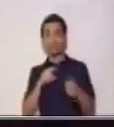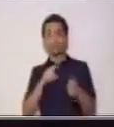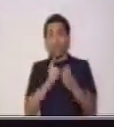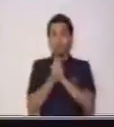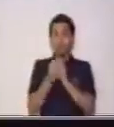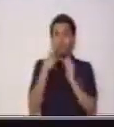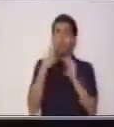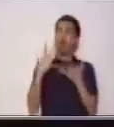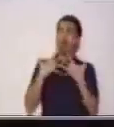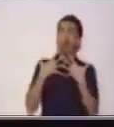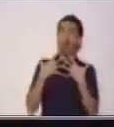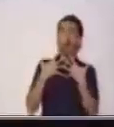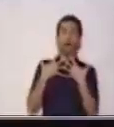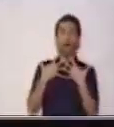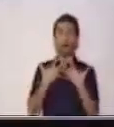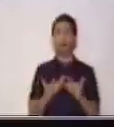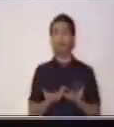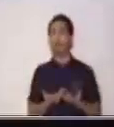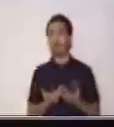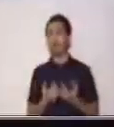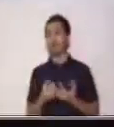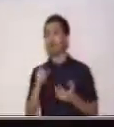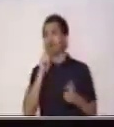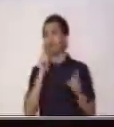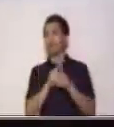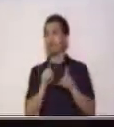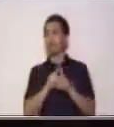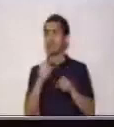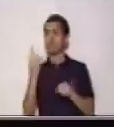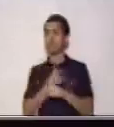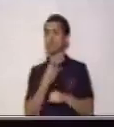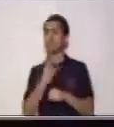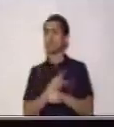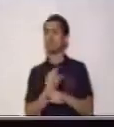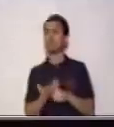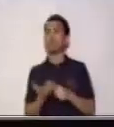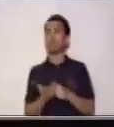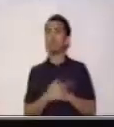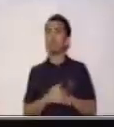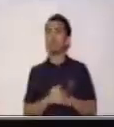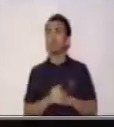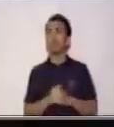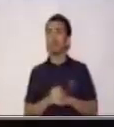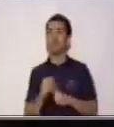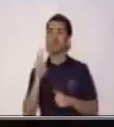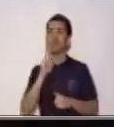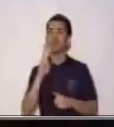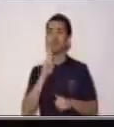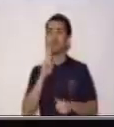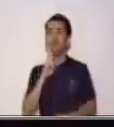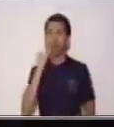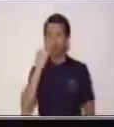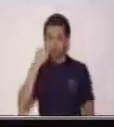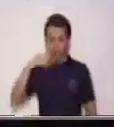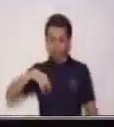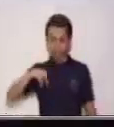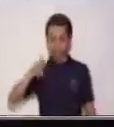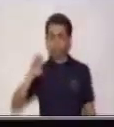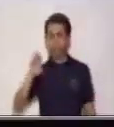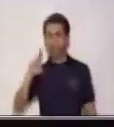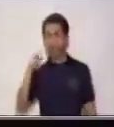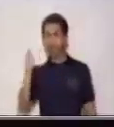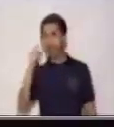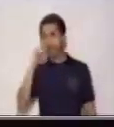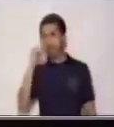estamos leyendo. Que utilizan algo muy importante. El verbo en imperativo.